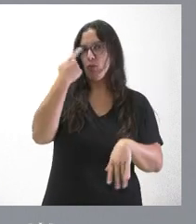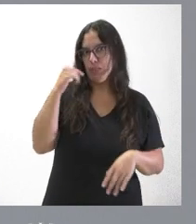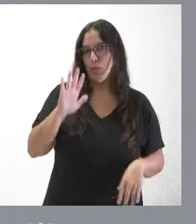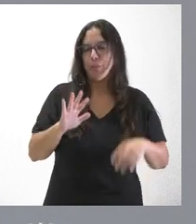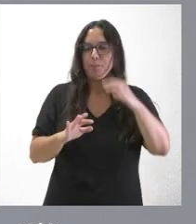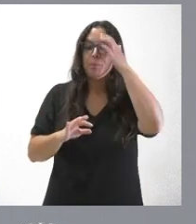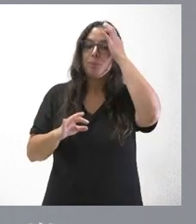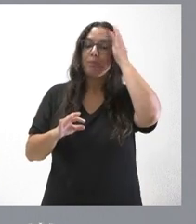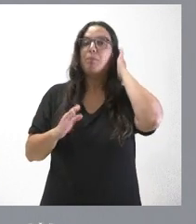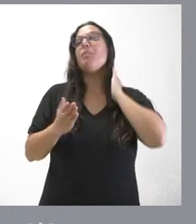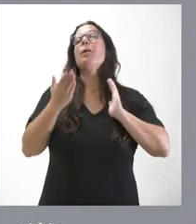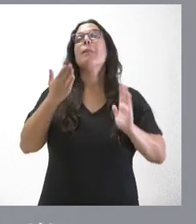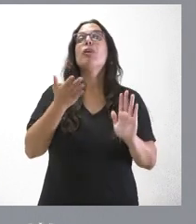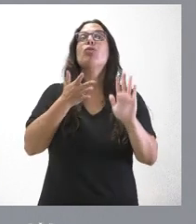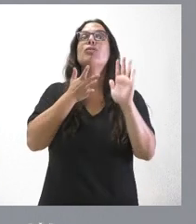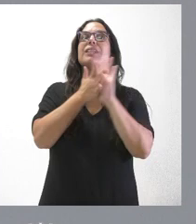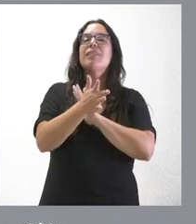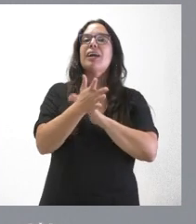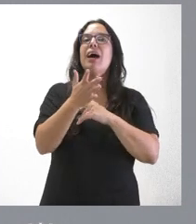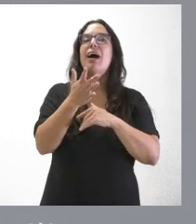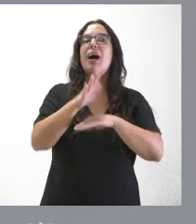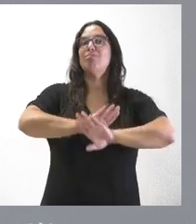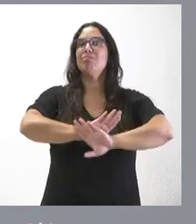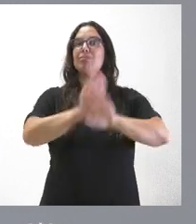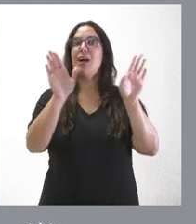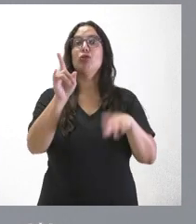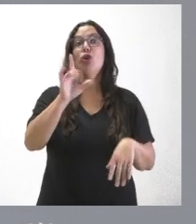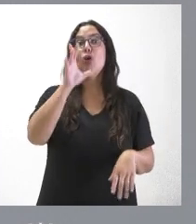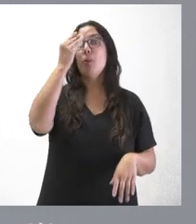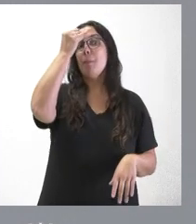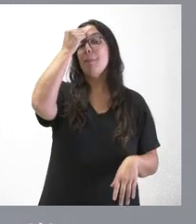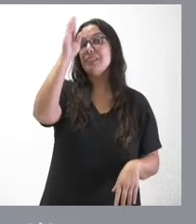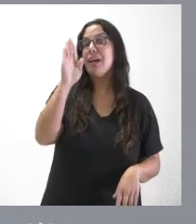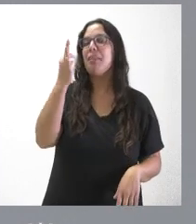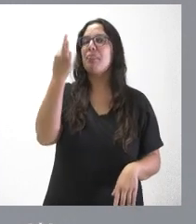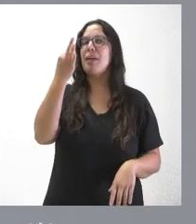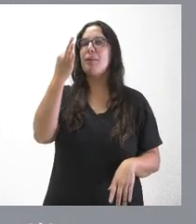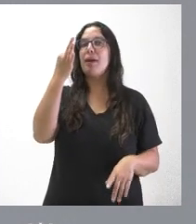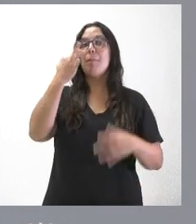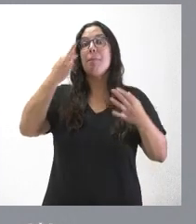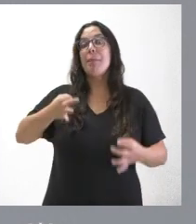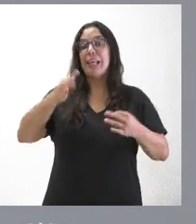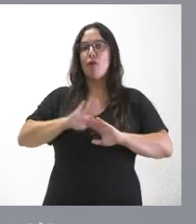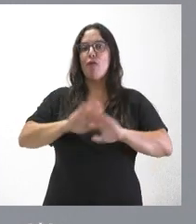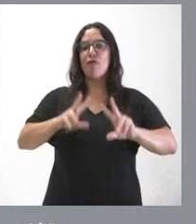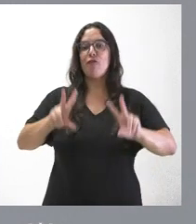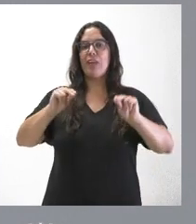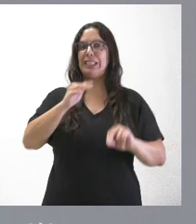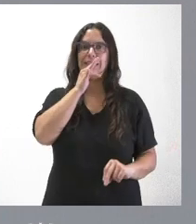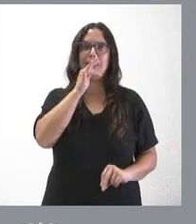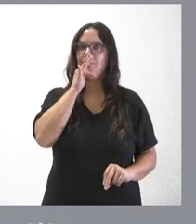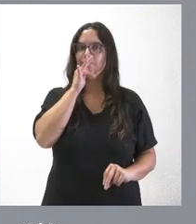Pero esto no nos debe hacer perder de vista una cuestión, que es que los riesgos no han acabado, que